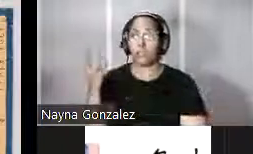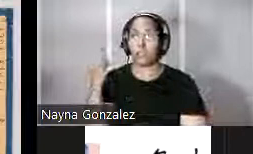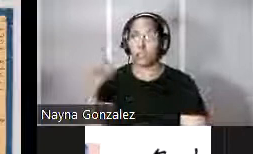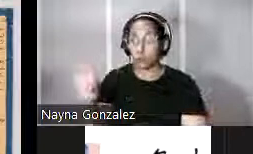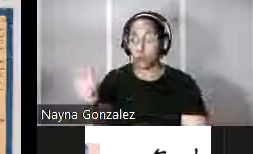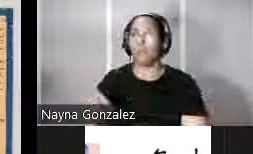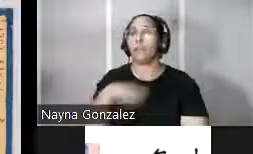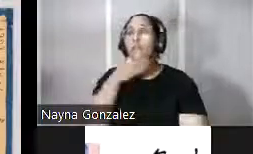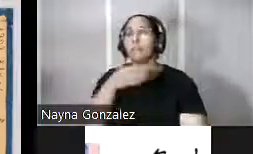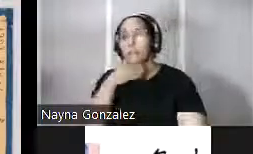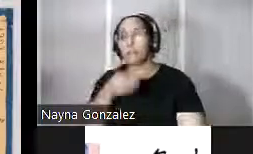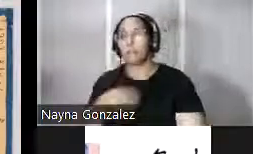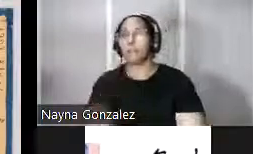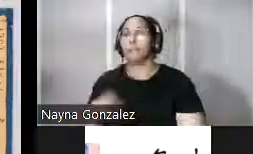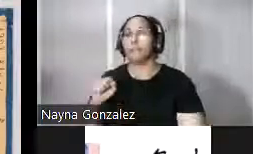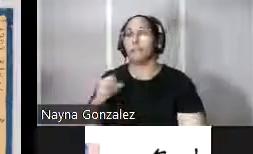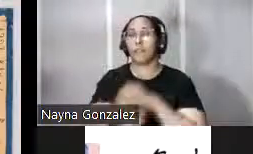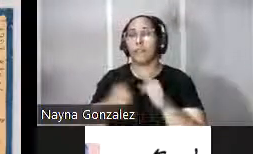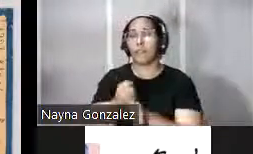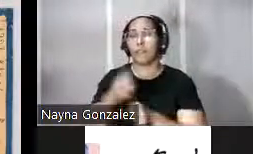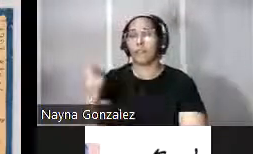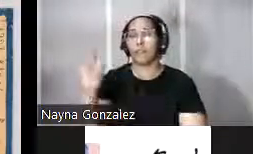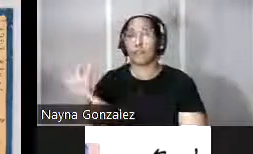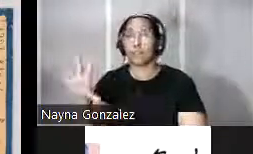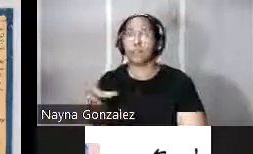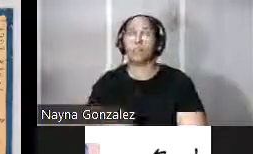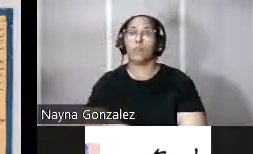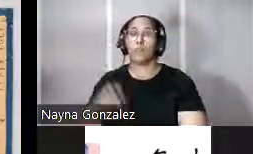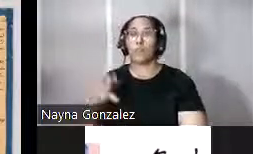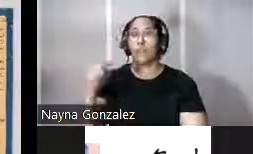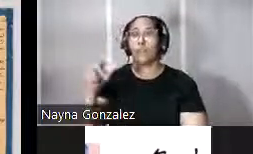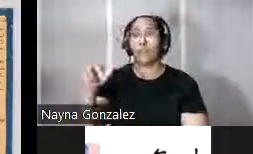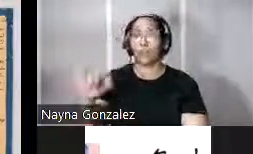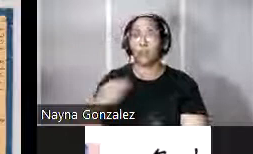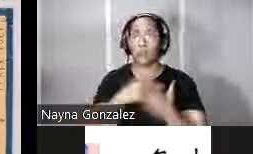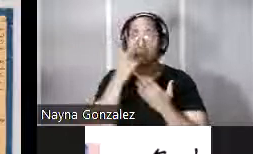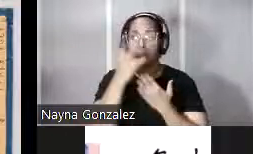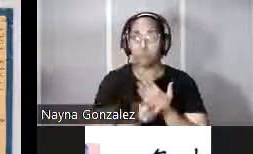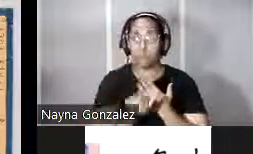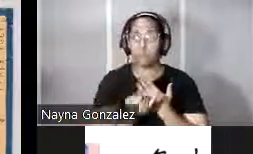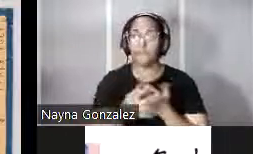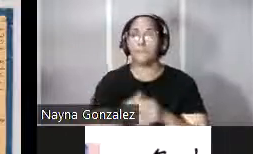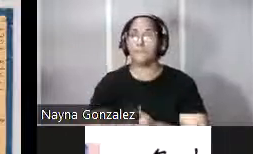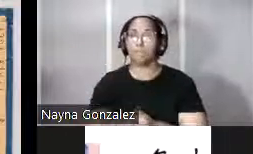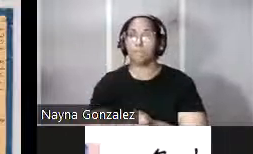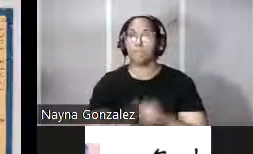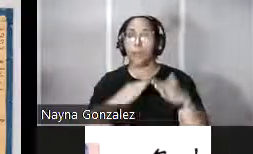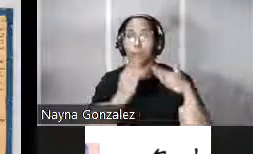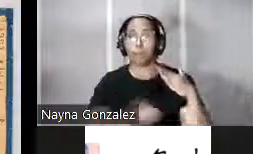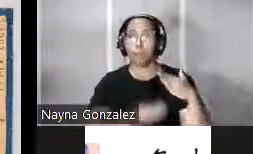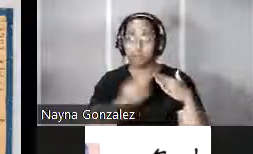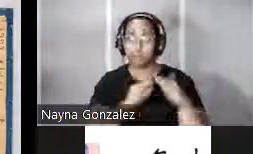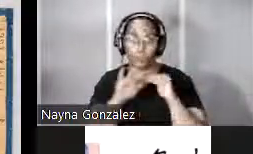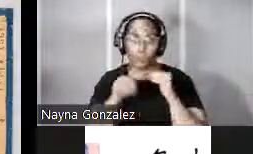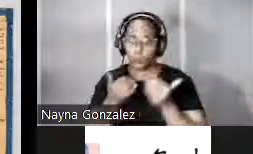1765 en el Palacio de la Granja y un proyecto que se convirtió podríamos decir en la base de todas las